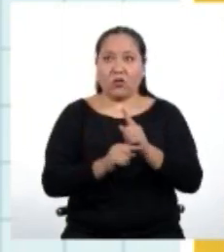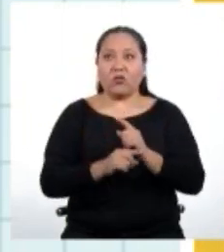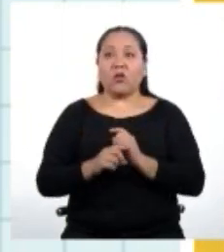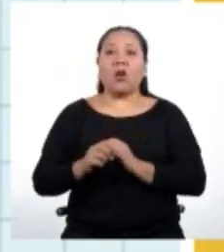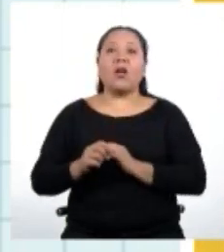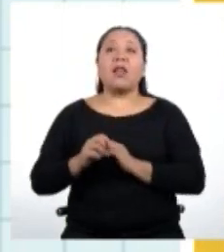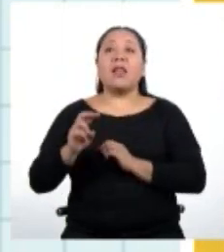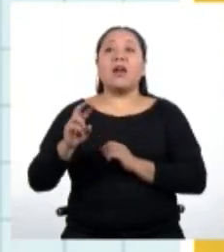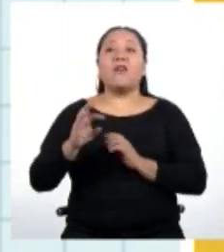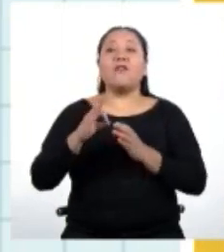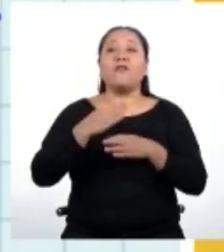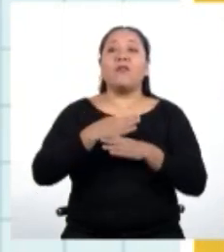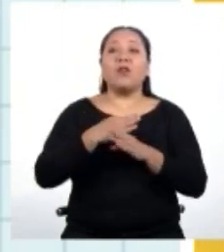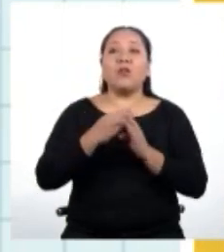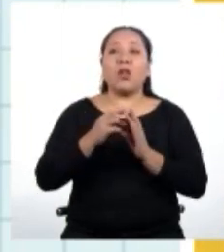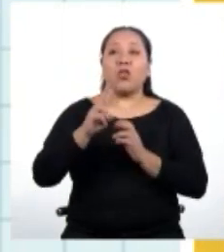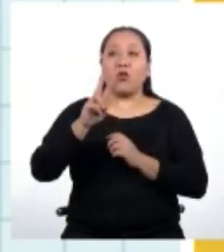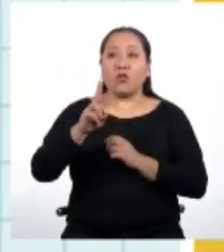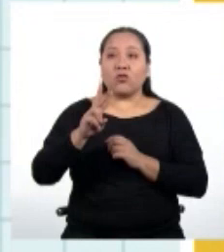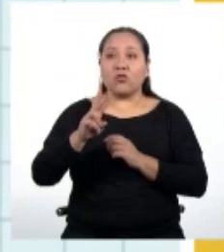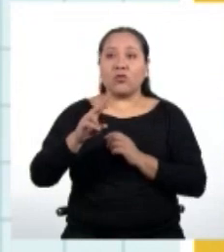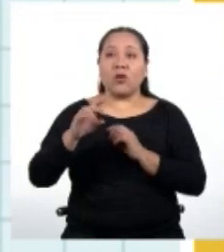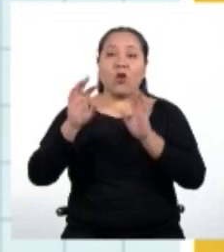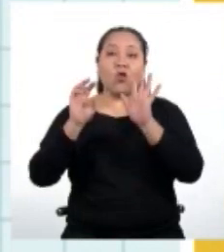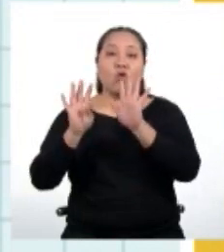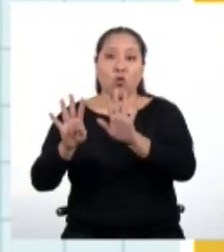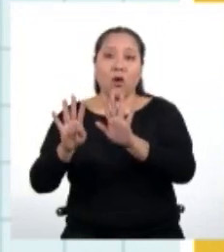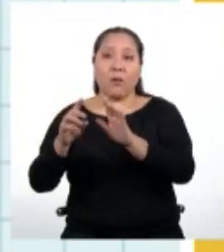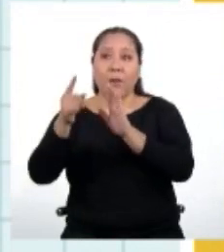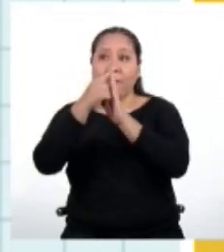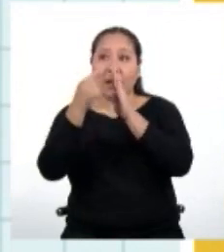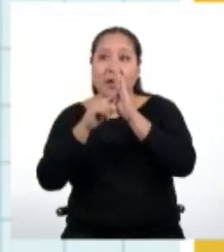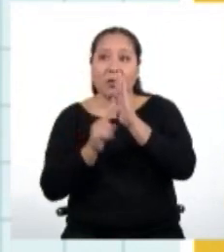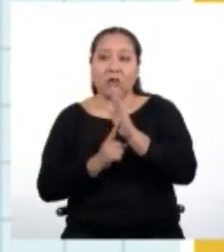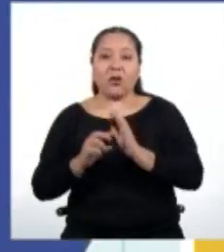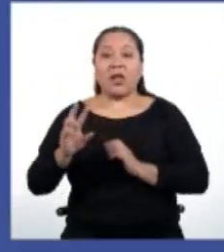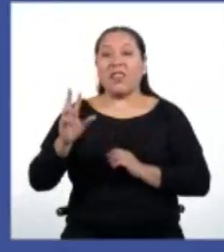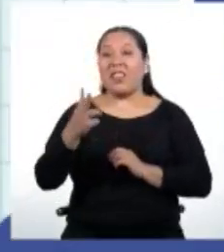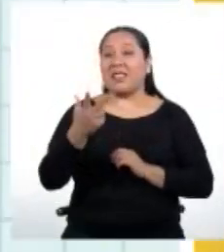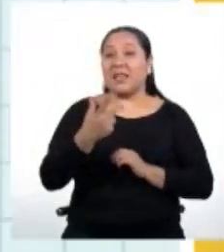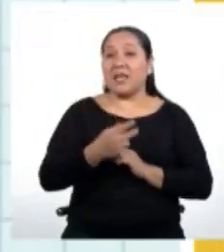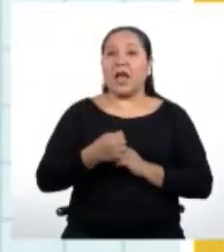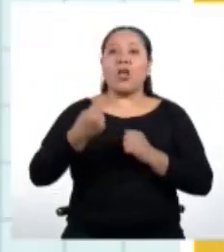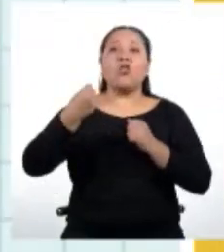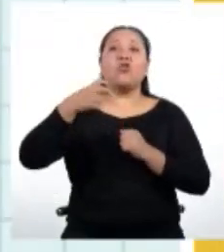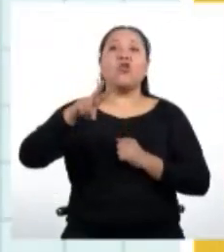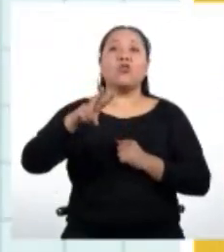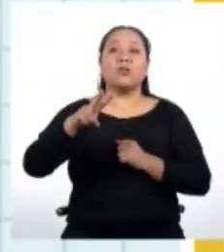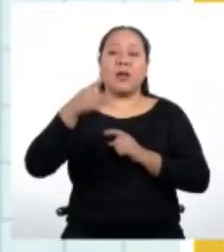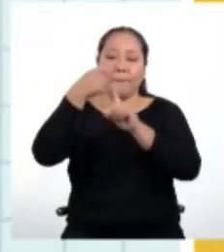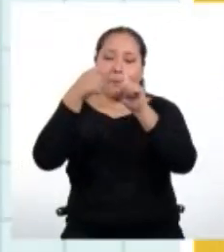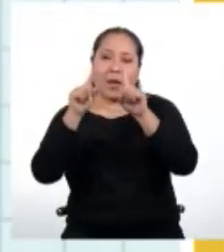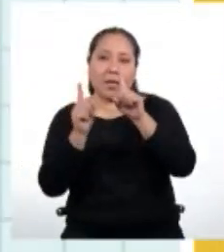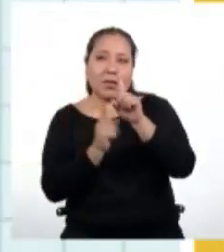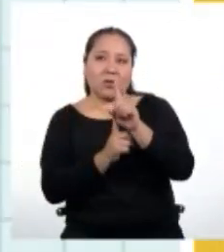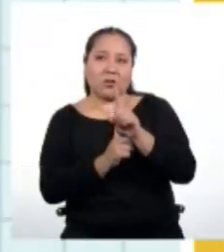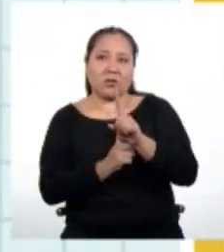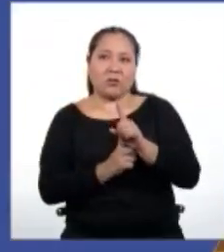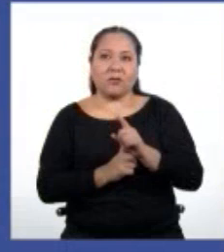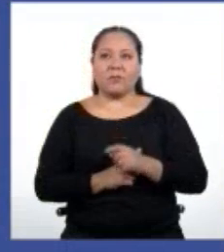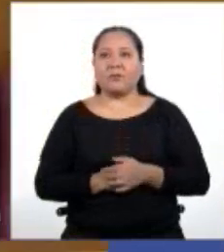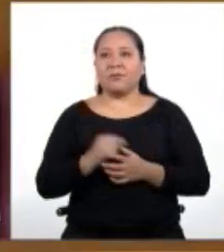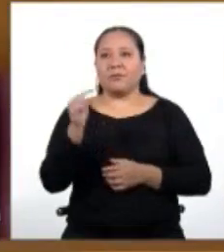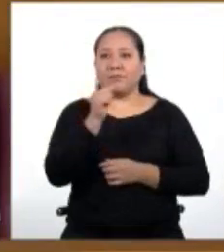9 palitos. La figura 3 tiene 12 palitos. La progresión aritmética queda así.